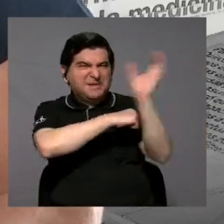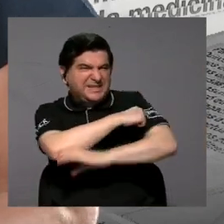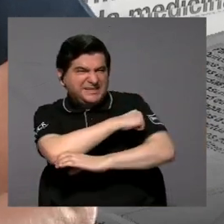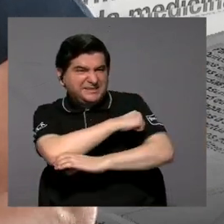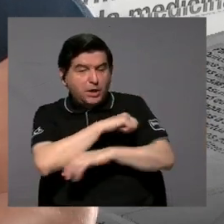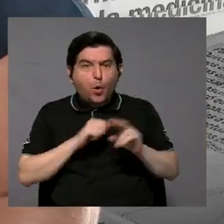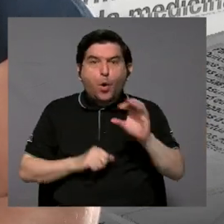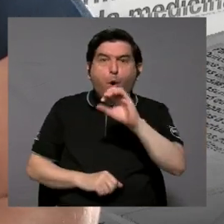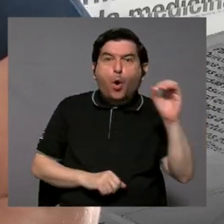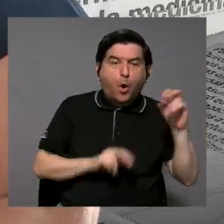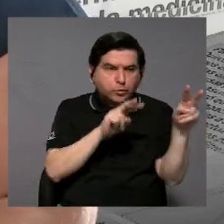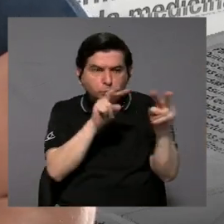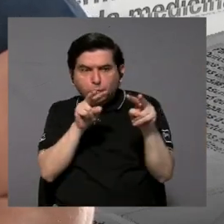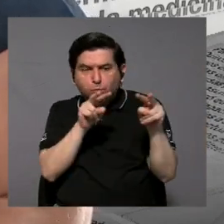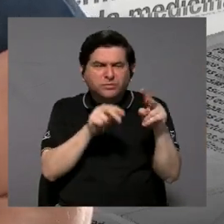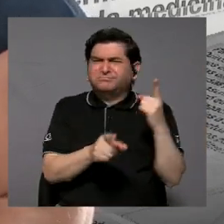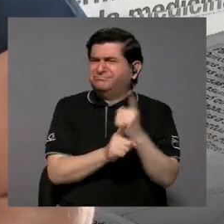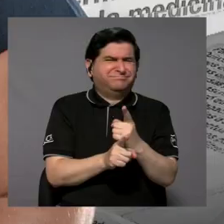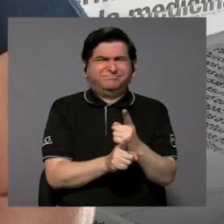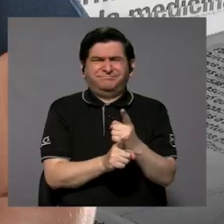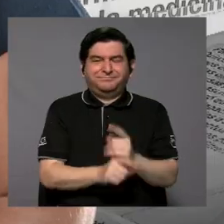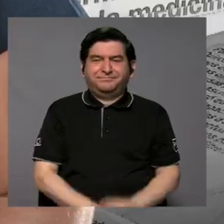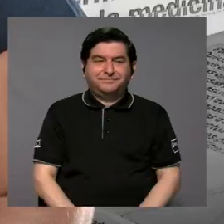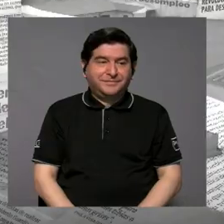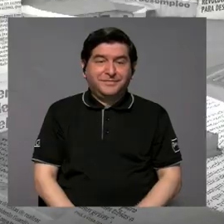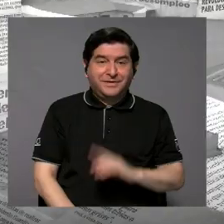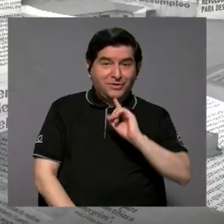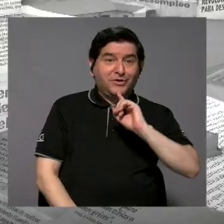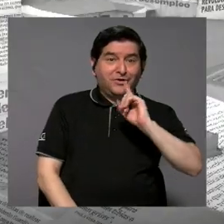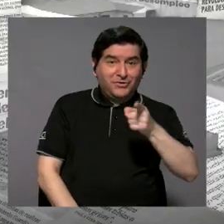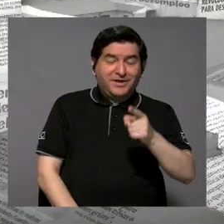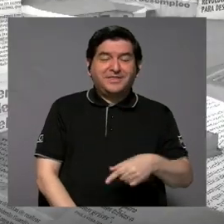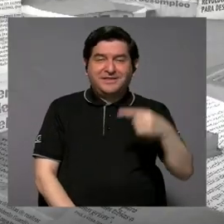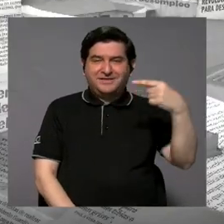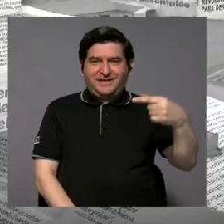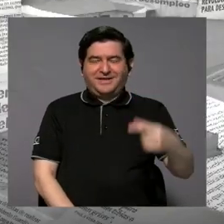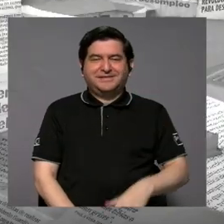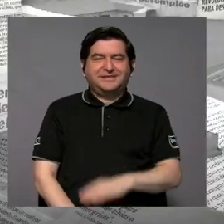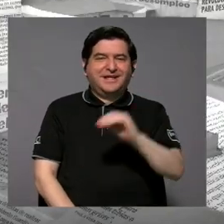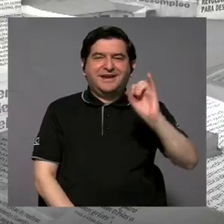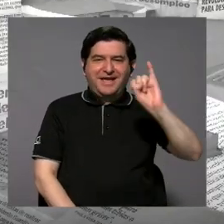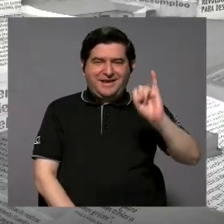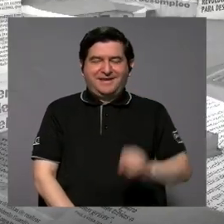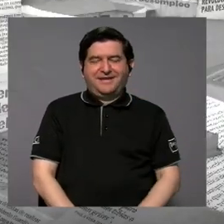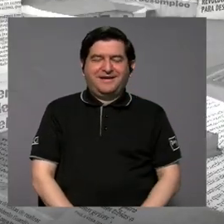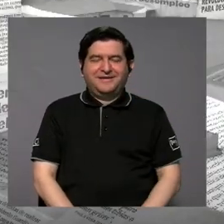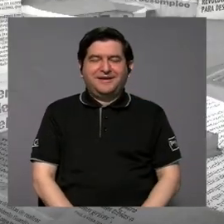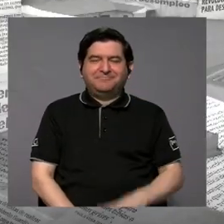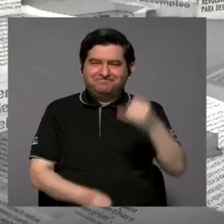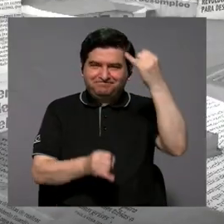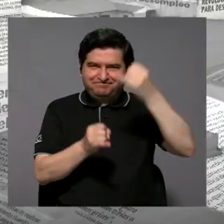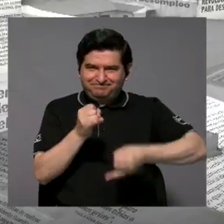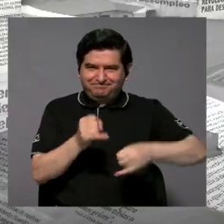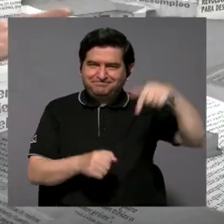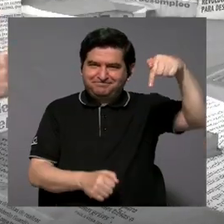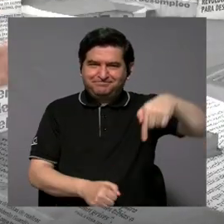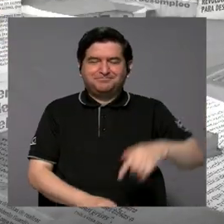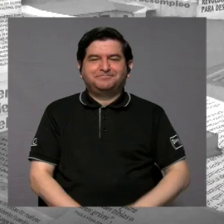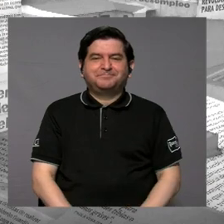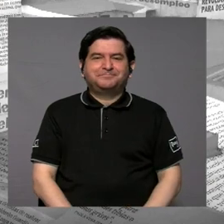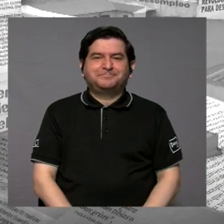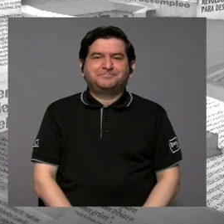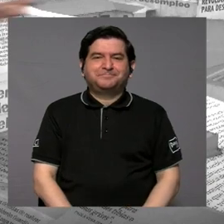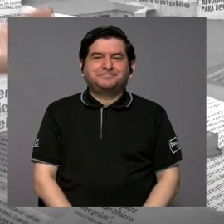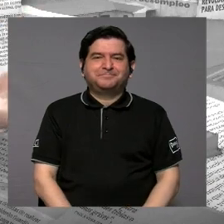castigar y vigilar, lo cual no es así, ¿verdad? Bueno, con esas palabras de Graciela e Iliana también nos despedimos y